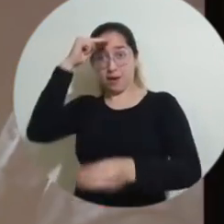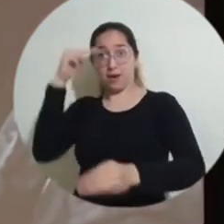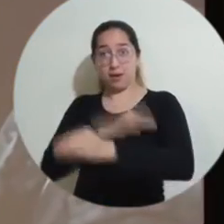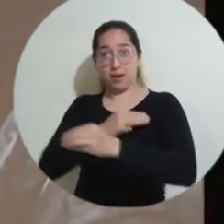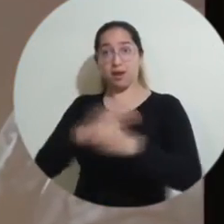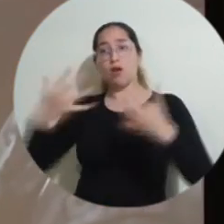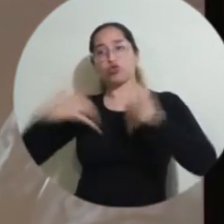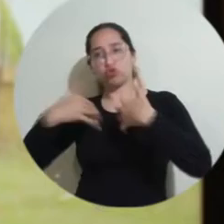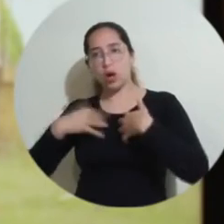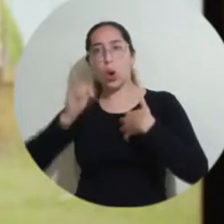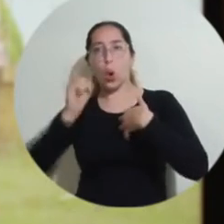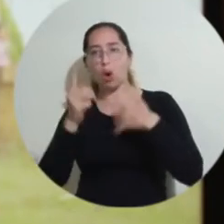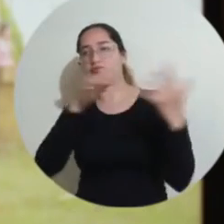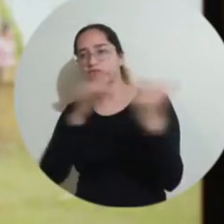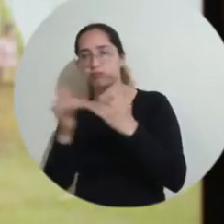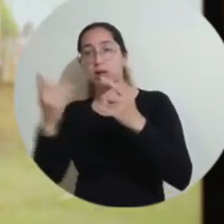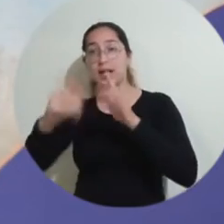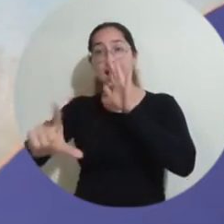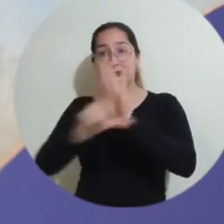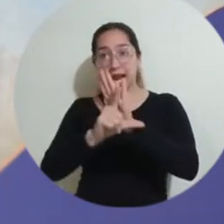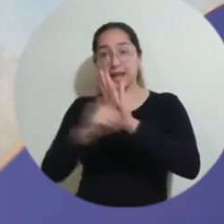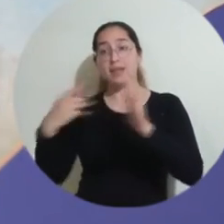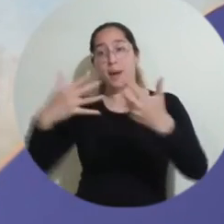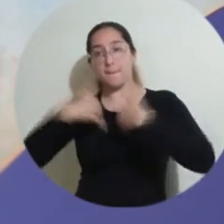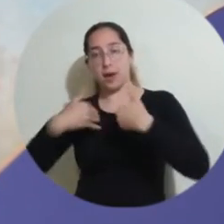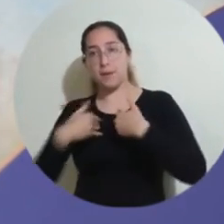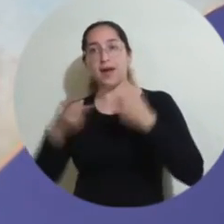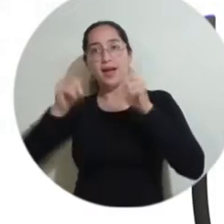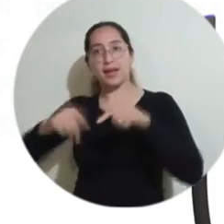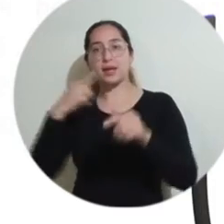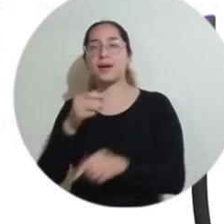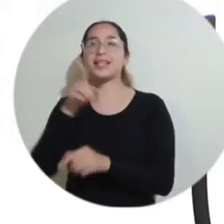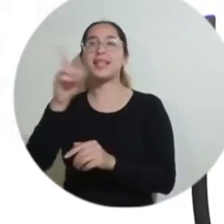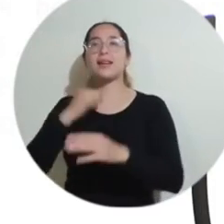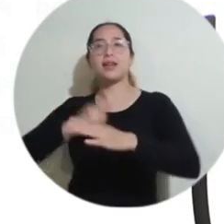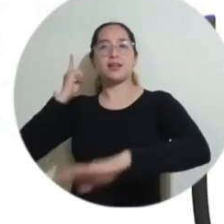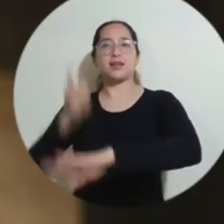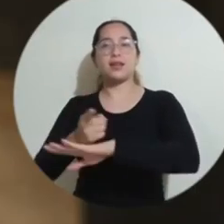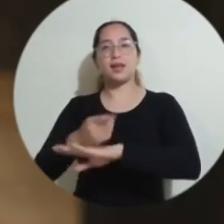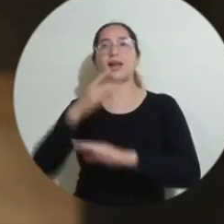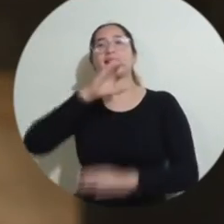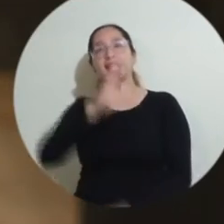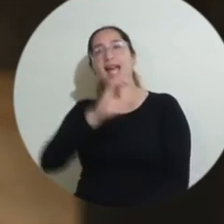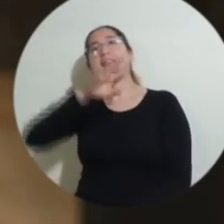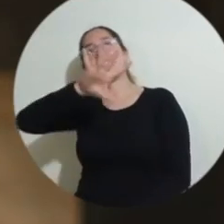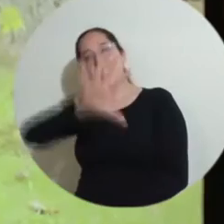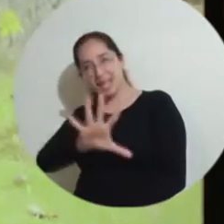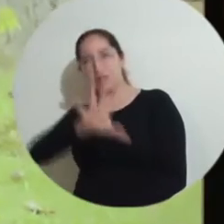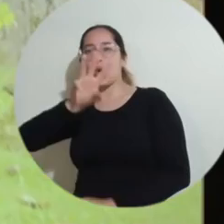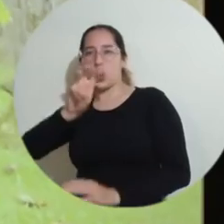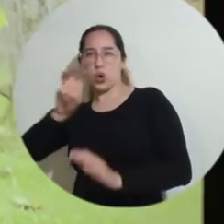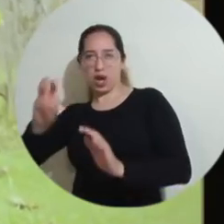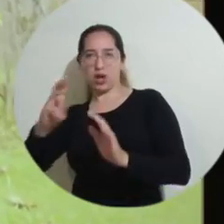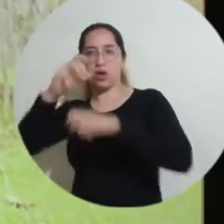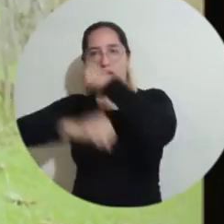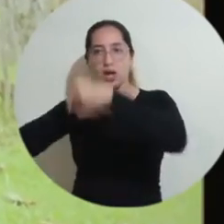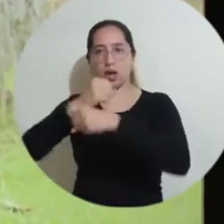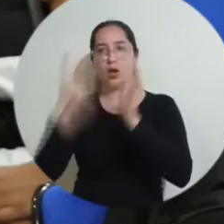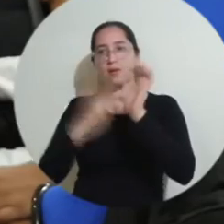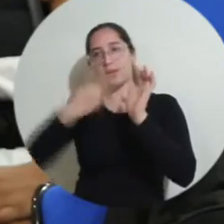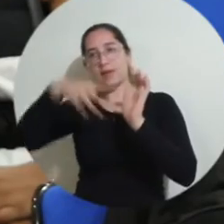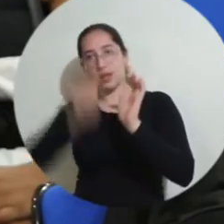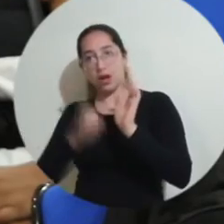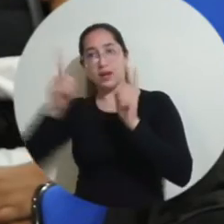Paz, militares víctimas de conflicto armado, ley de víctimas y restitución de tierras, sentencia C-588 de 2019